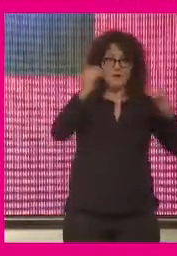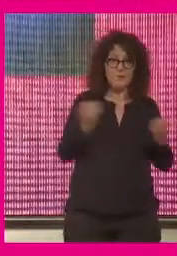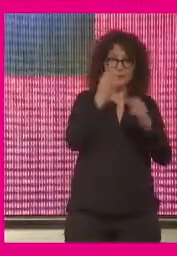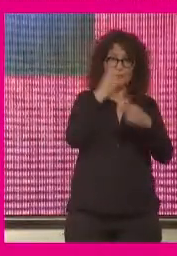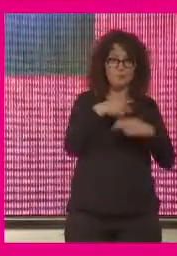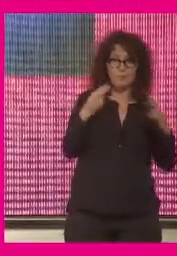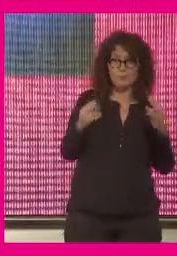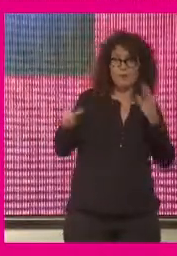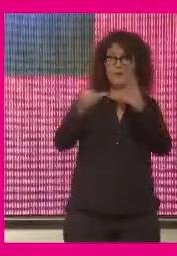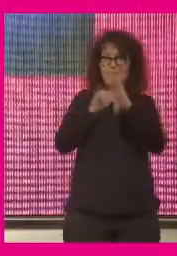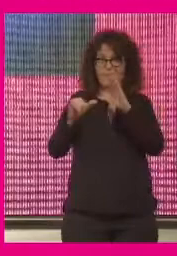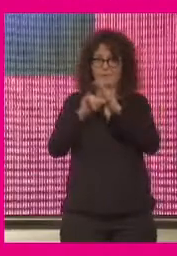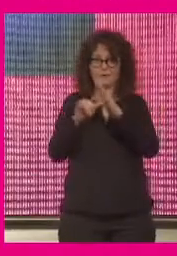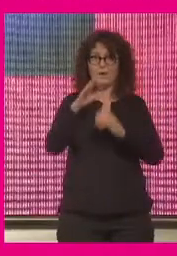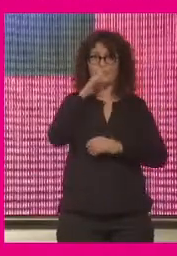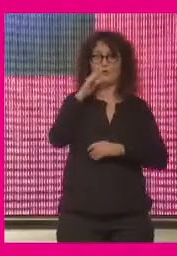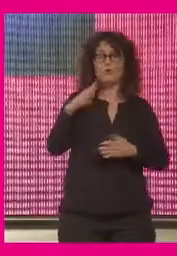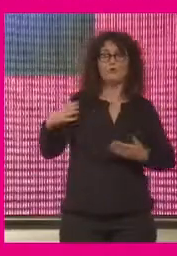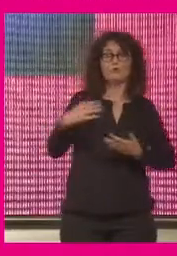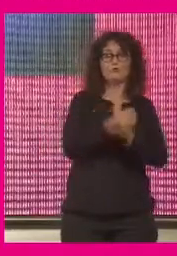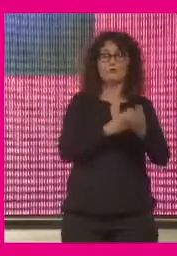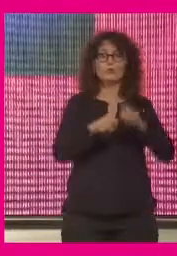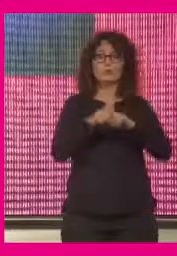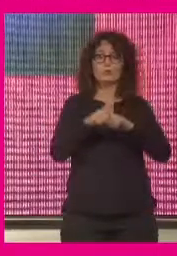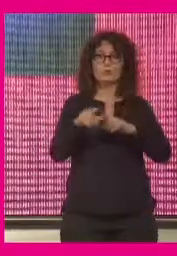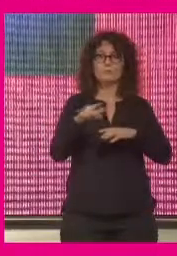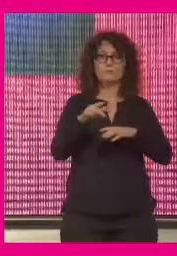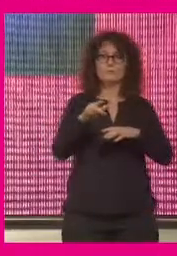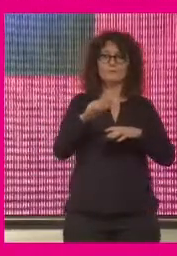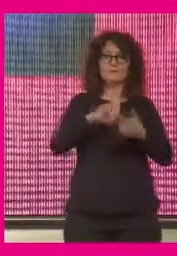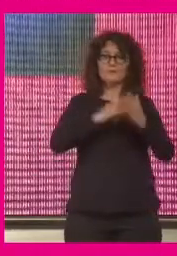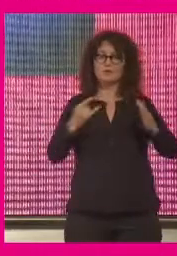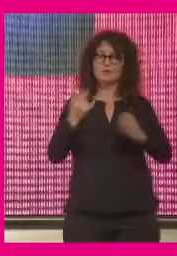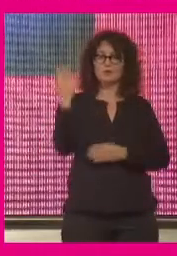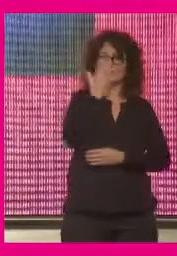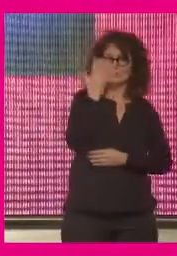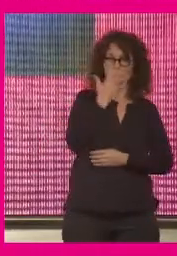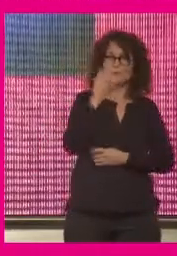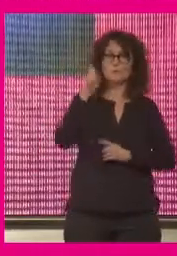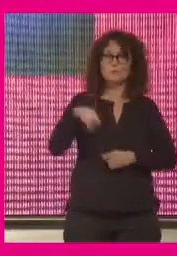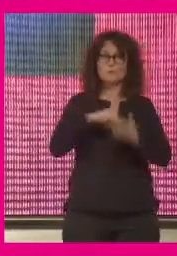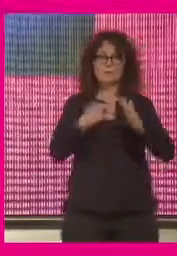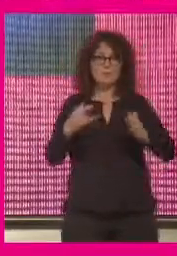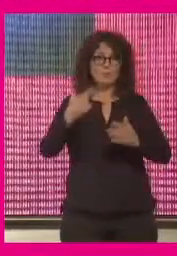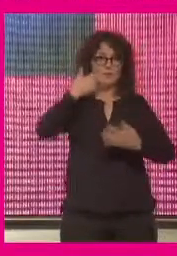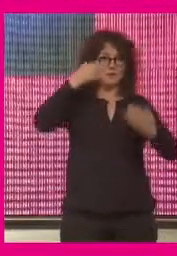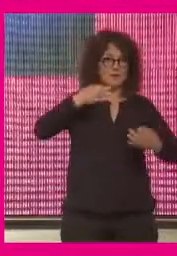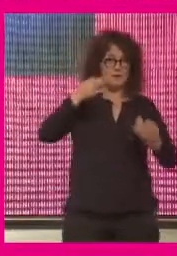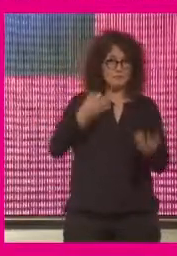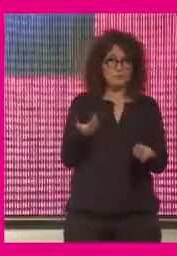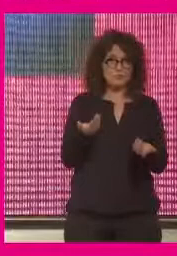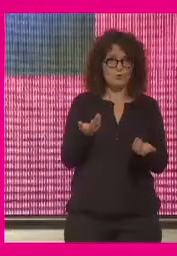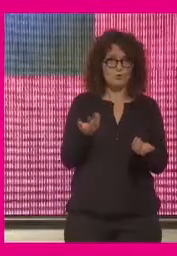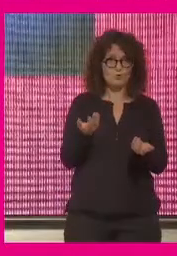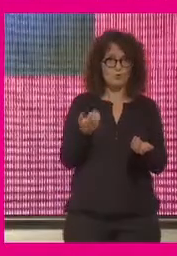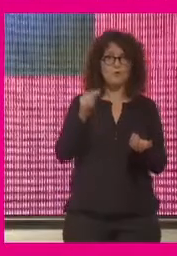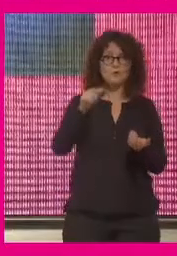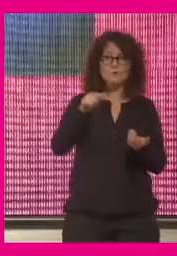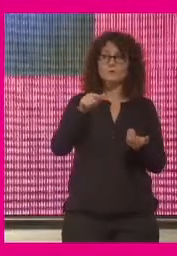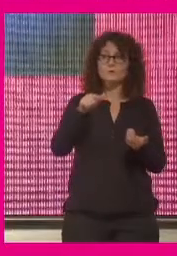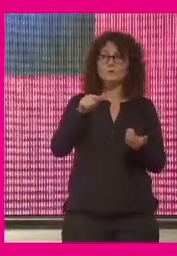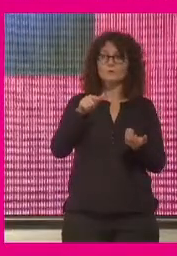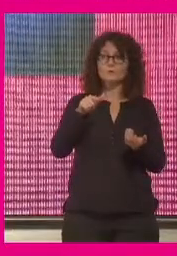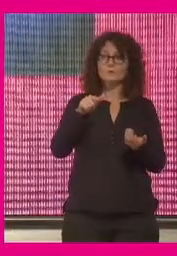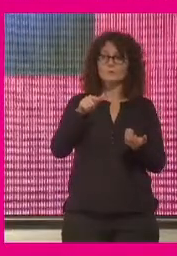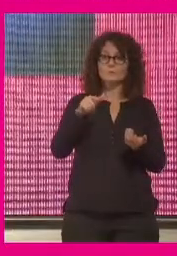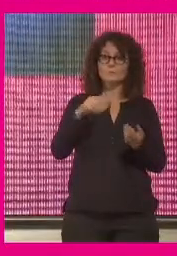tecnológico no solamente es sospechoso de entrada que todo lo tecnológico no solamente es un riesgo sino que supone una gran oportunidad y aquí es una parte también